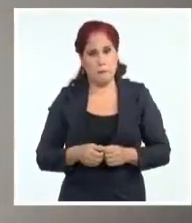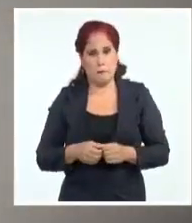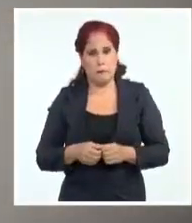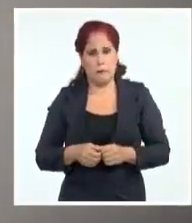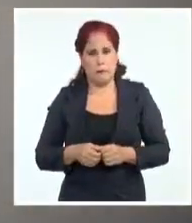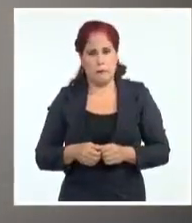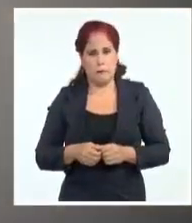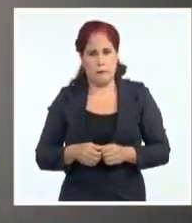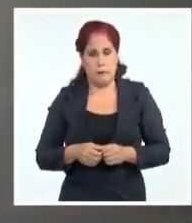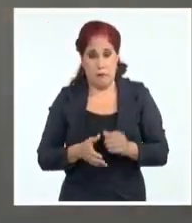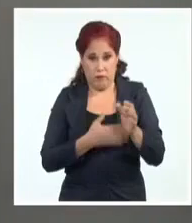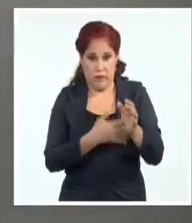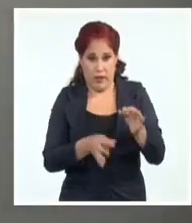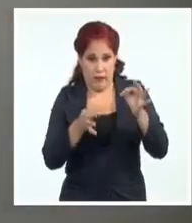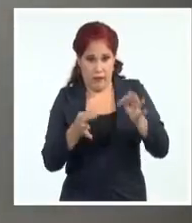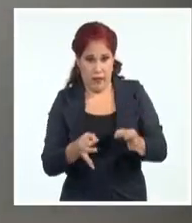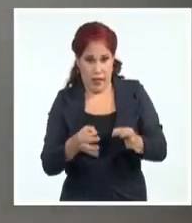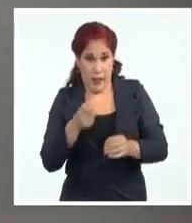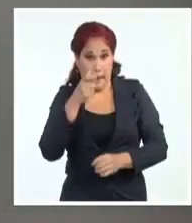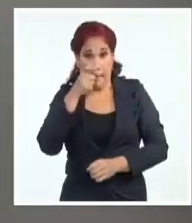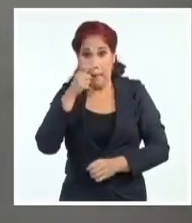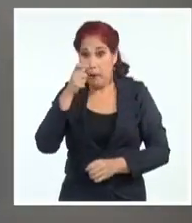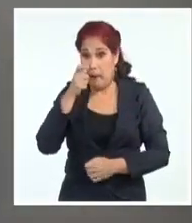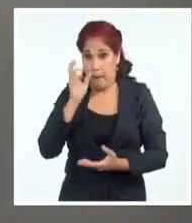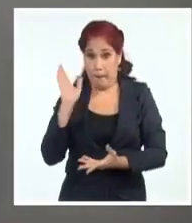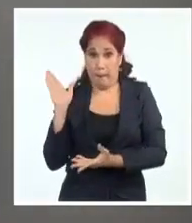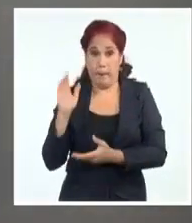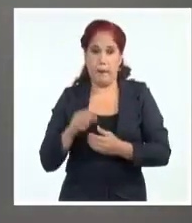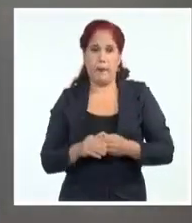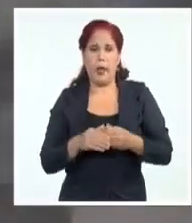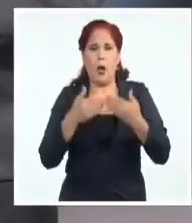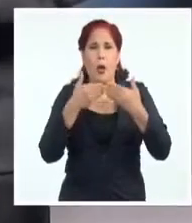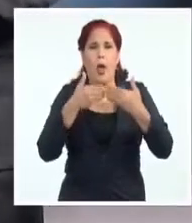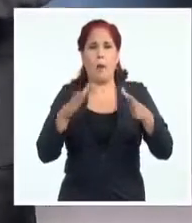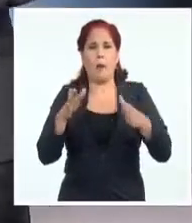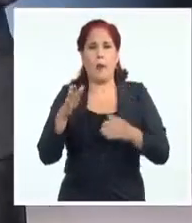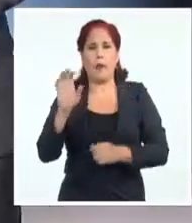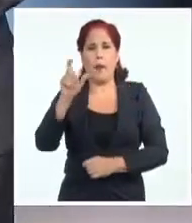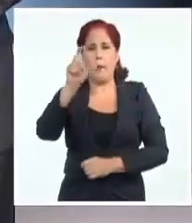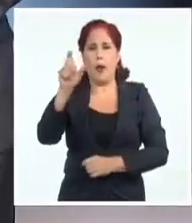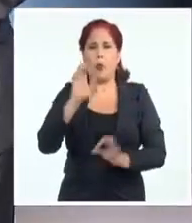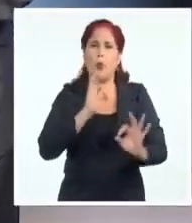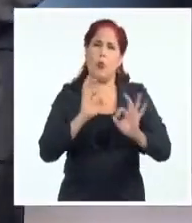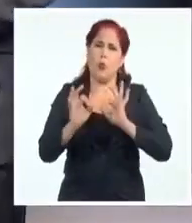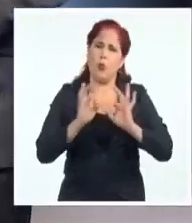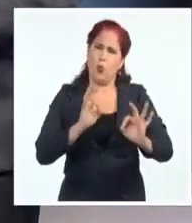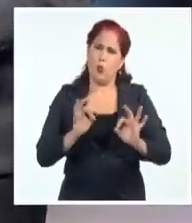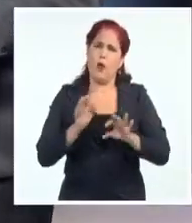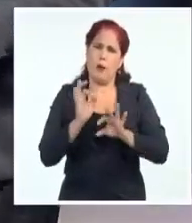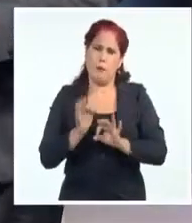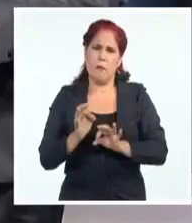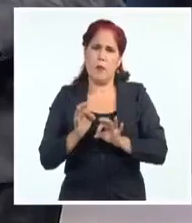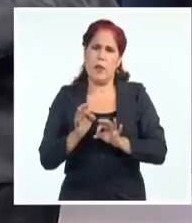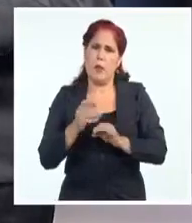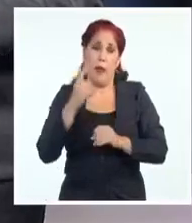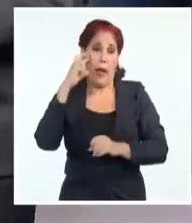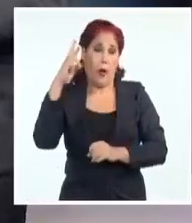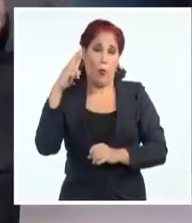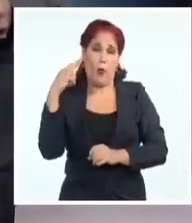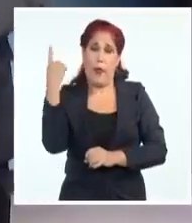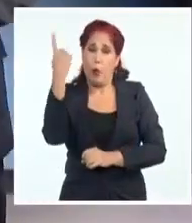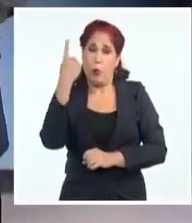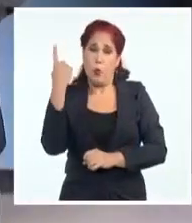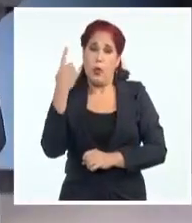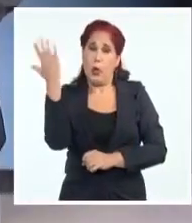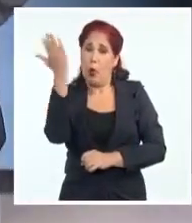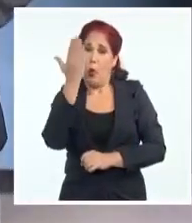Ahí está. En verdad, si nos fijamos bien lo que tiene la puerta del banco, es la protección ante el paso inminente de Elsa. Recuerden,